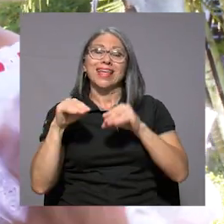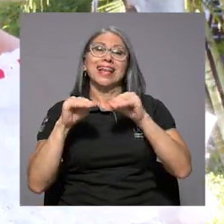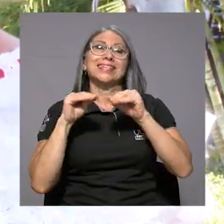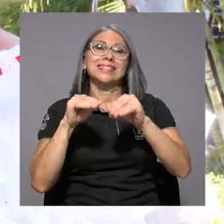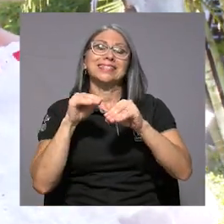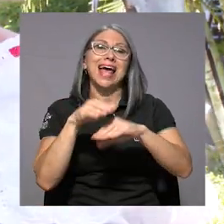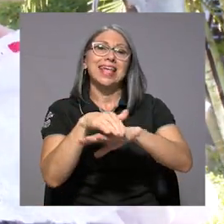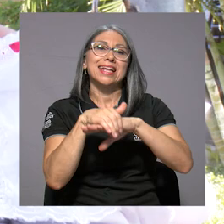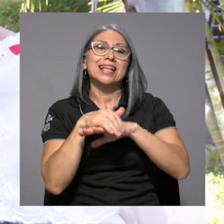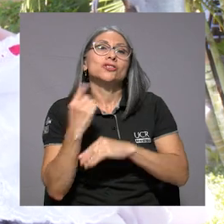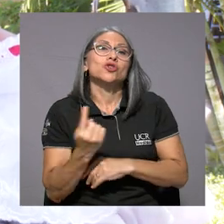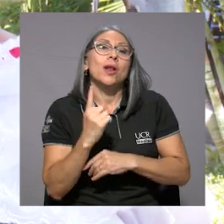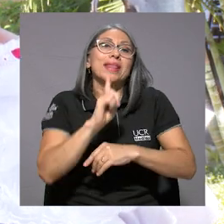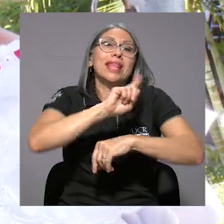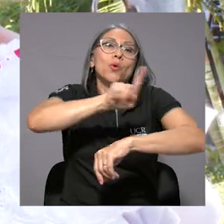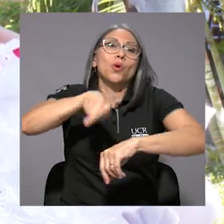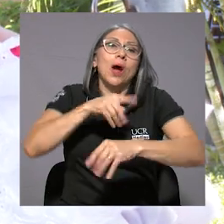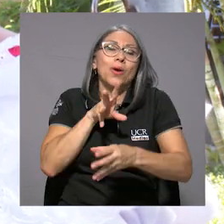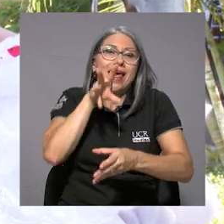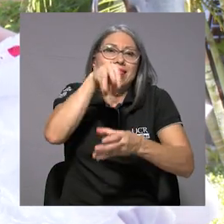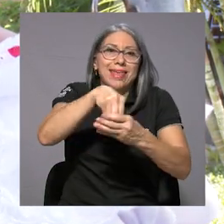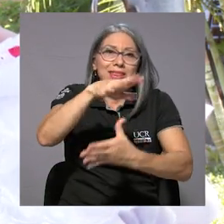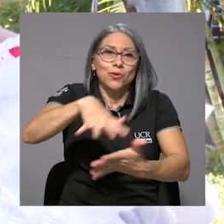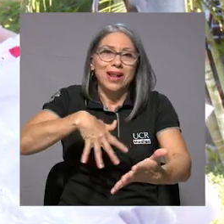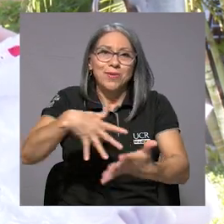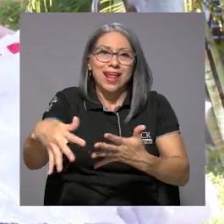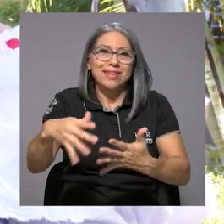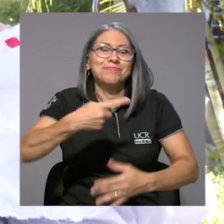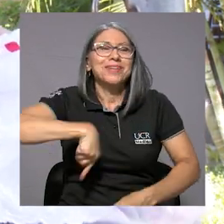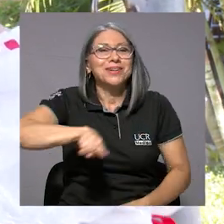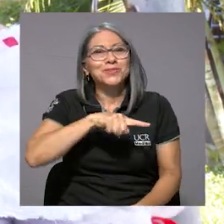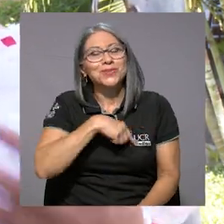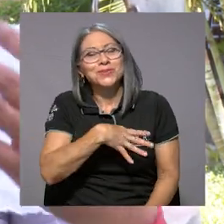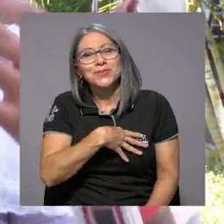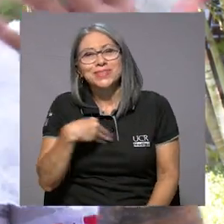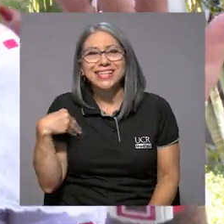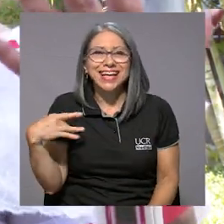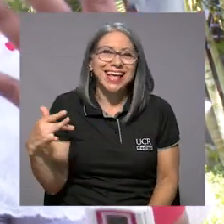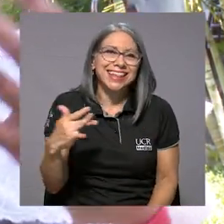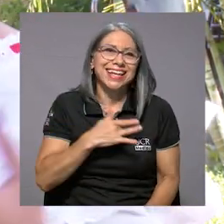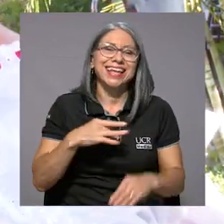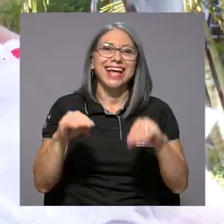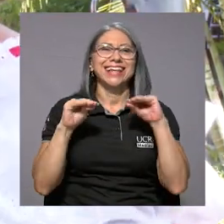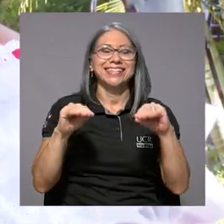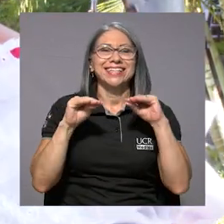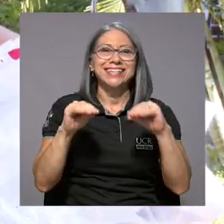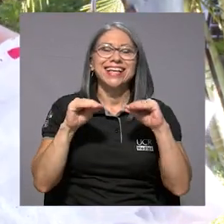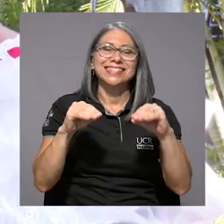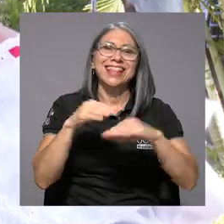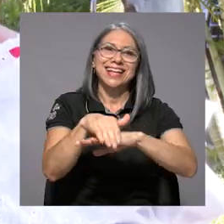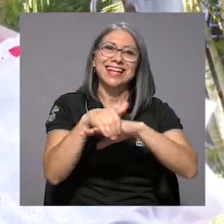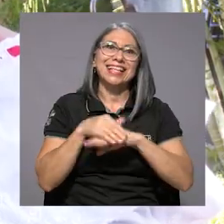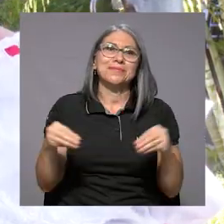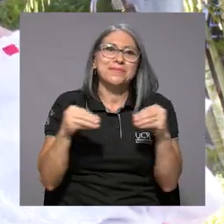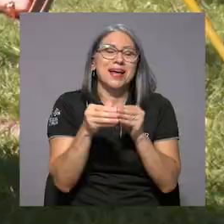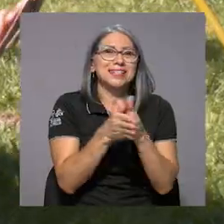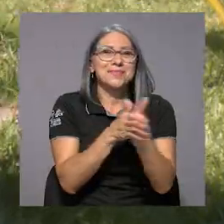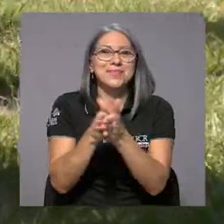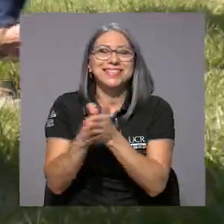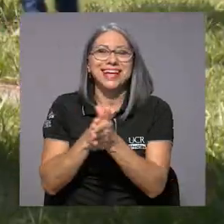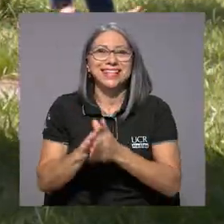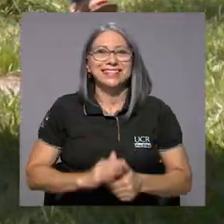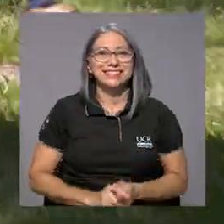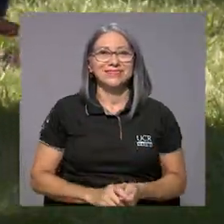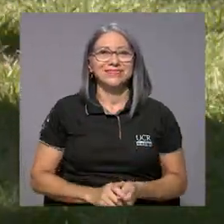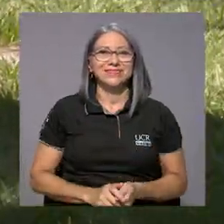solamente una hora durante la jornada y este nos encantaría de verdad que la enseñanza del idioma inglés fuera más